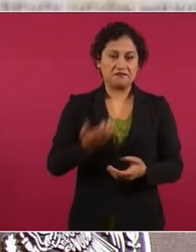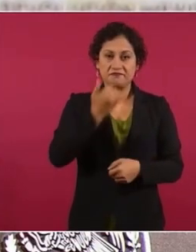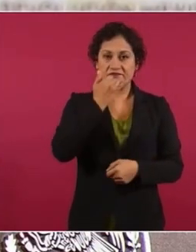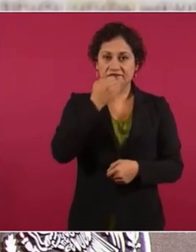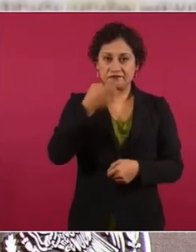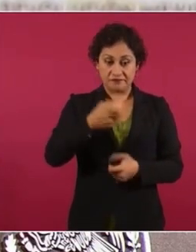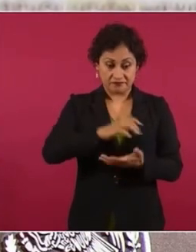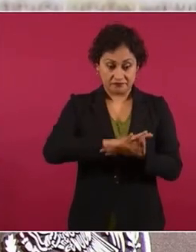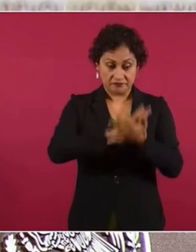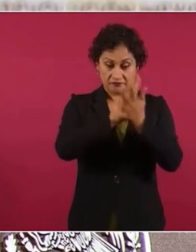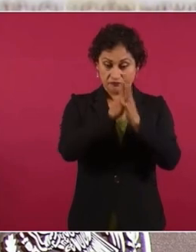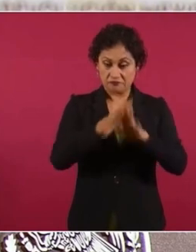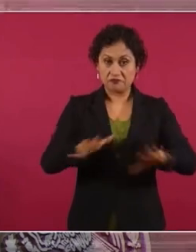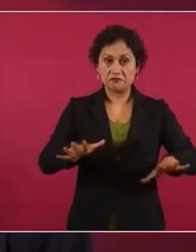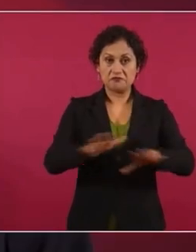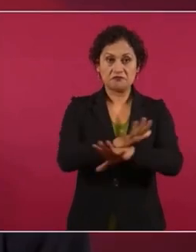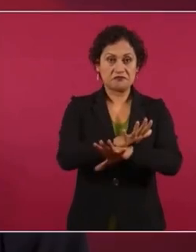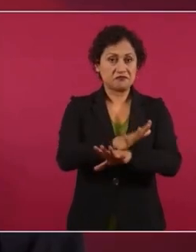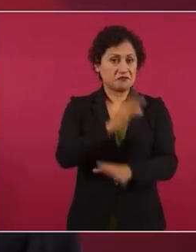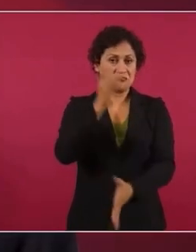porque estamos viviendo